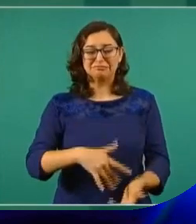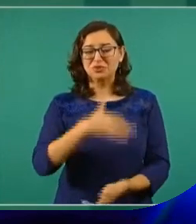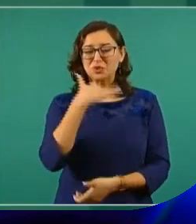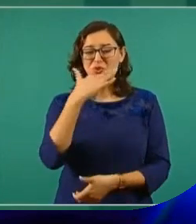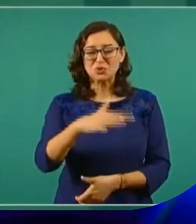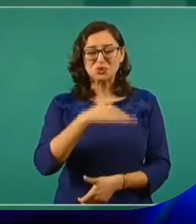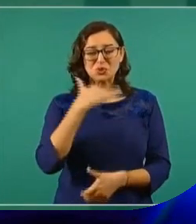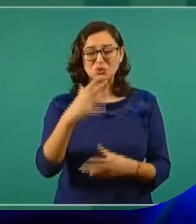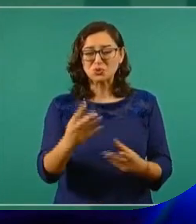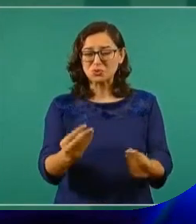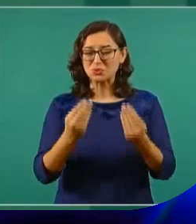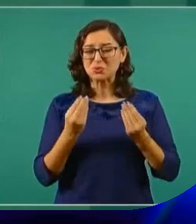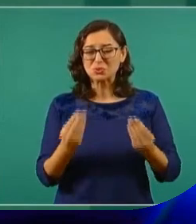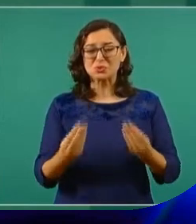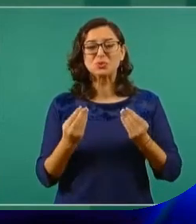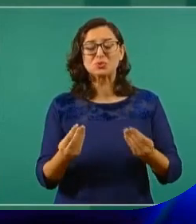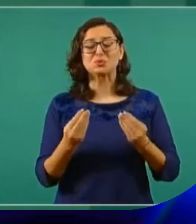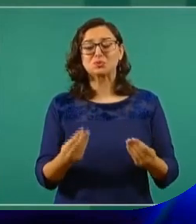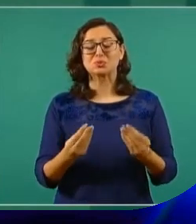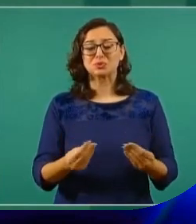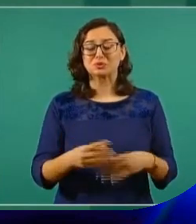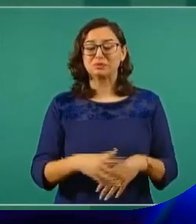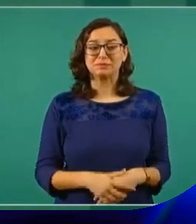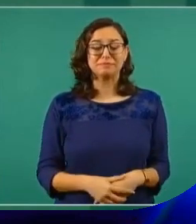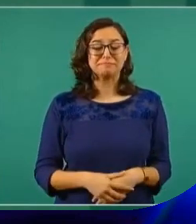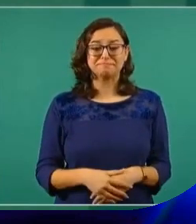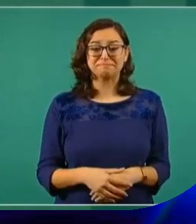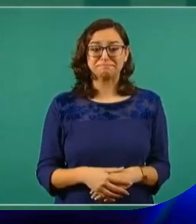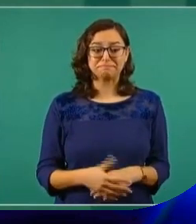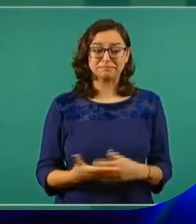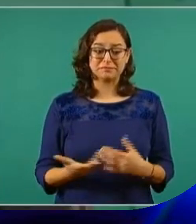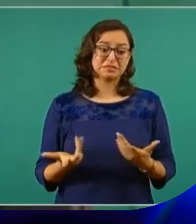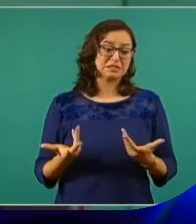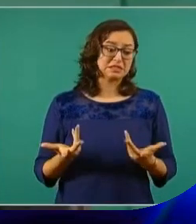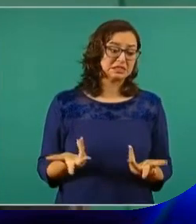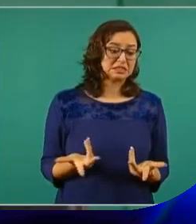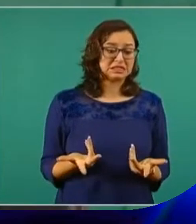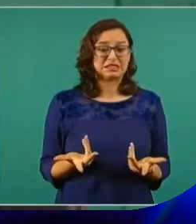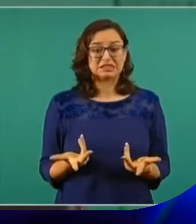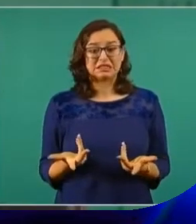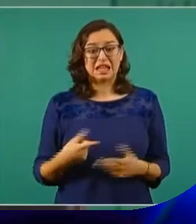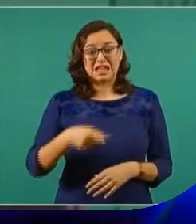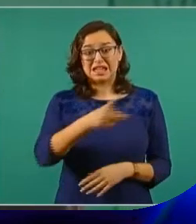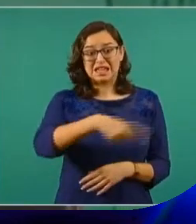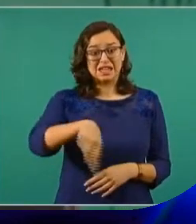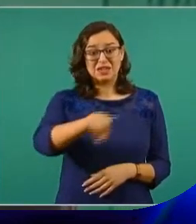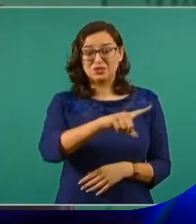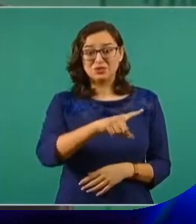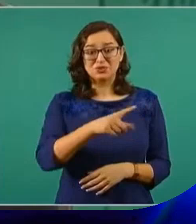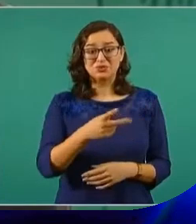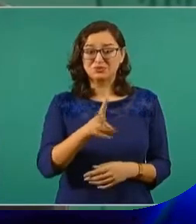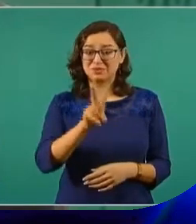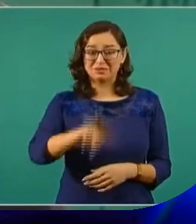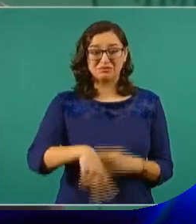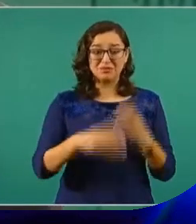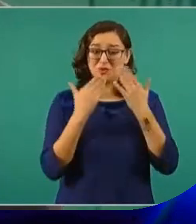es una prensa muy inmoral